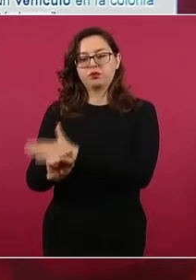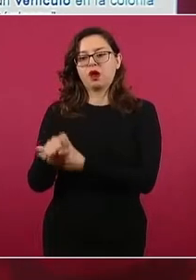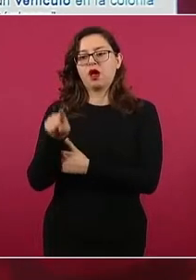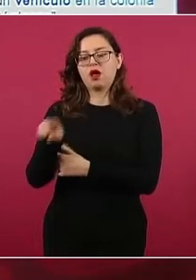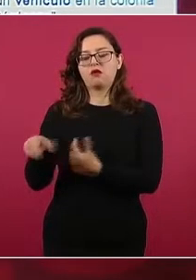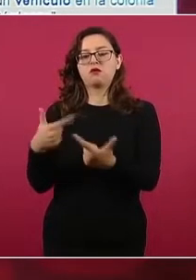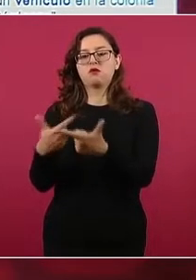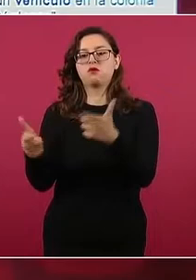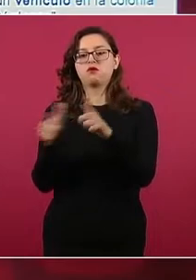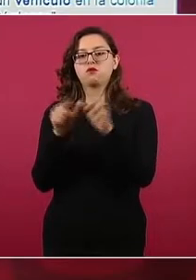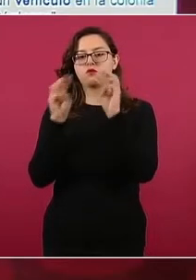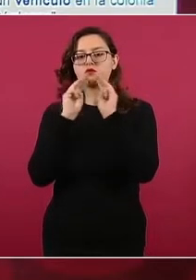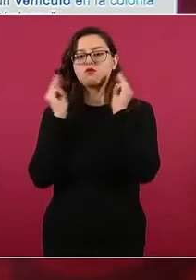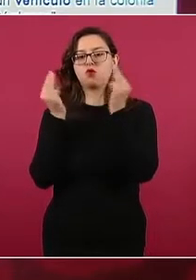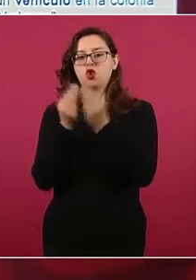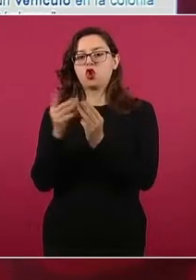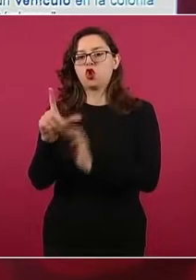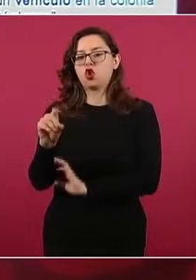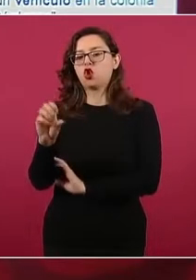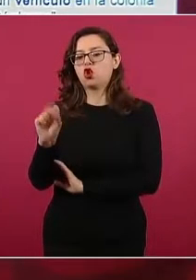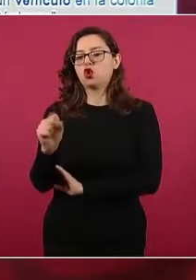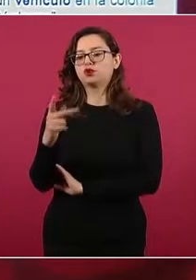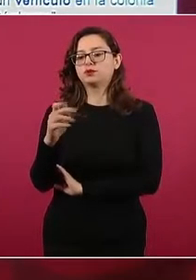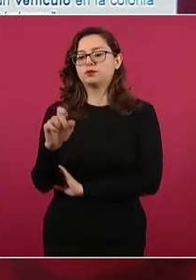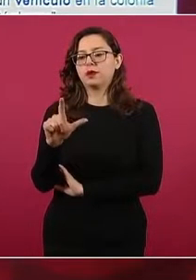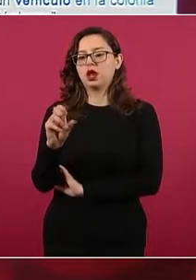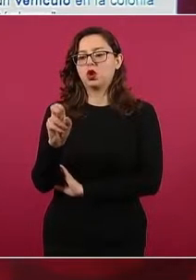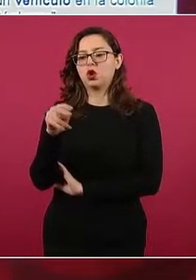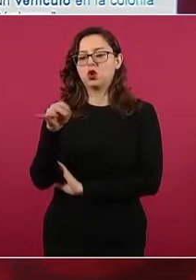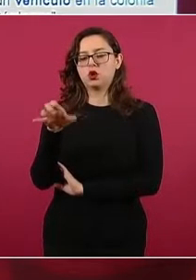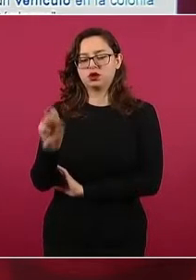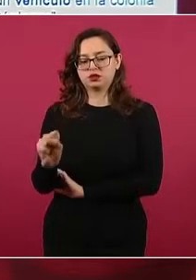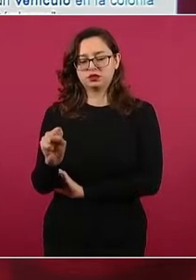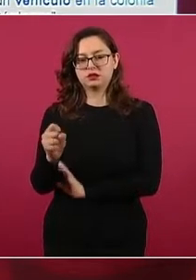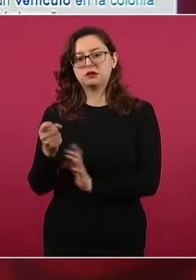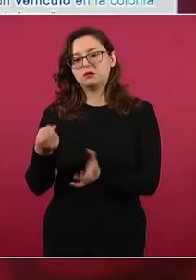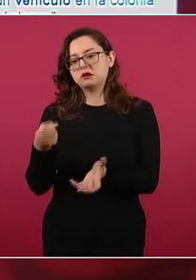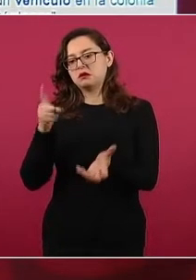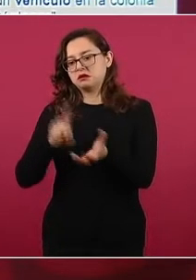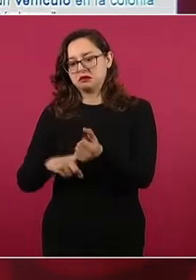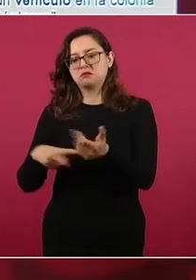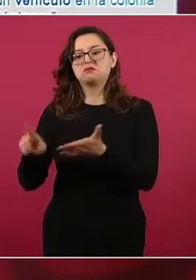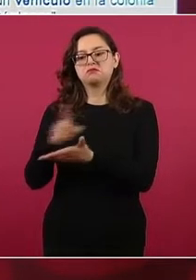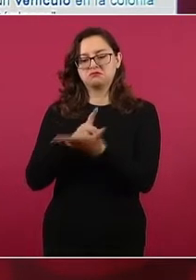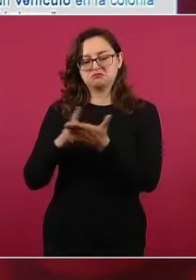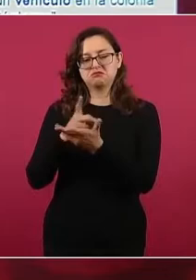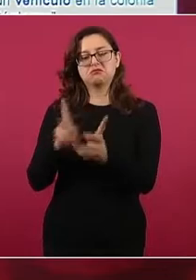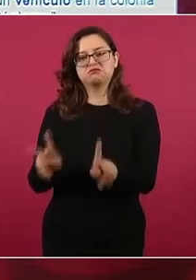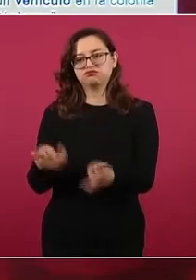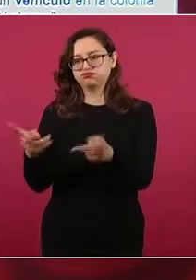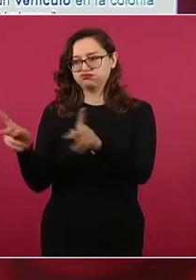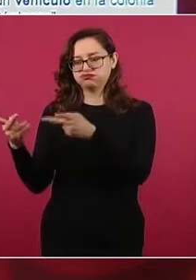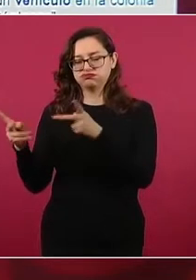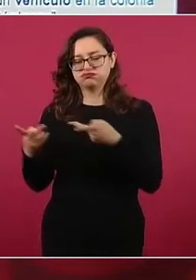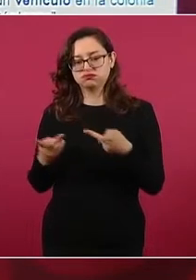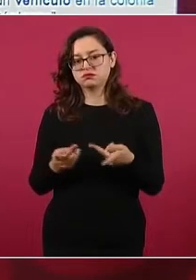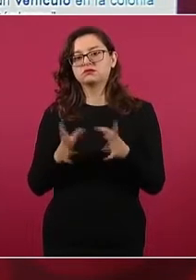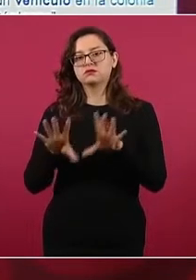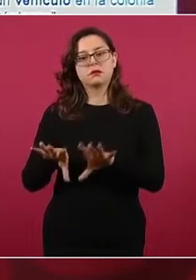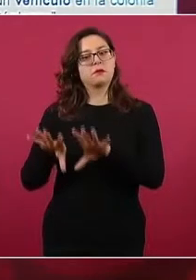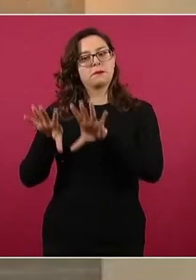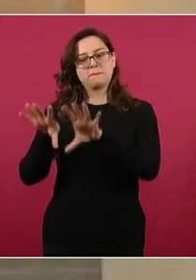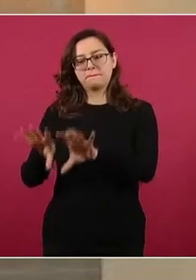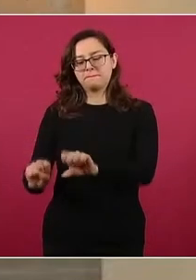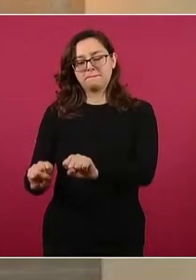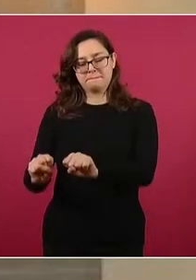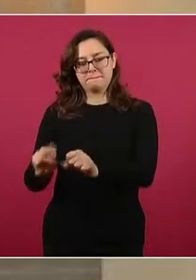Pelones, por delitos contra la salud. Se le aseguraron diversas dosis de droga y ya fue puesta